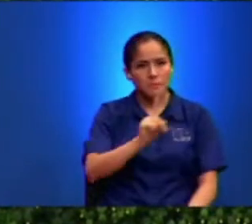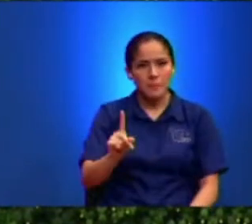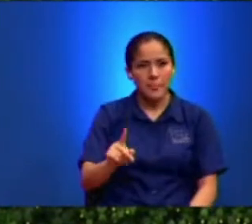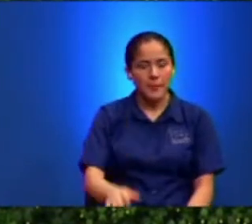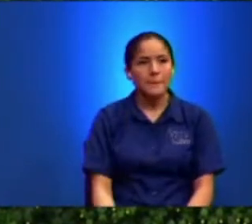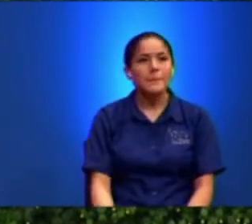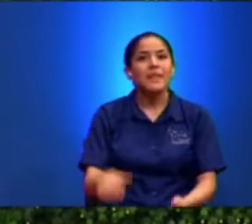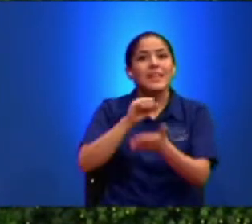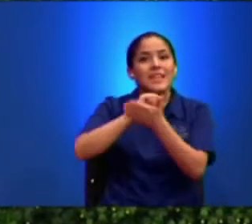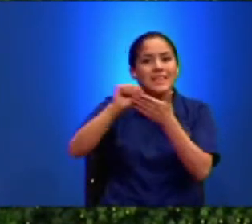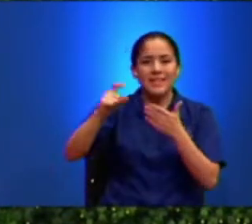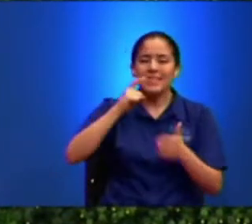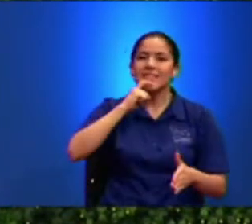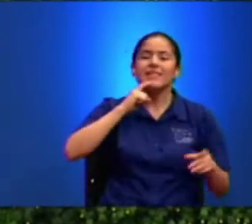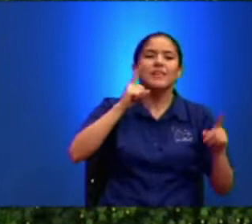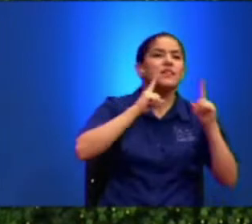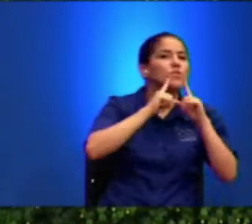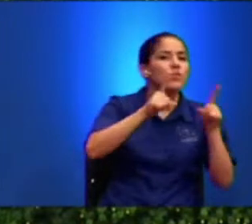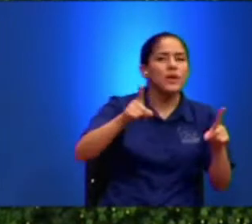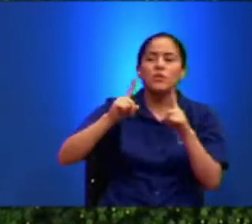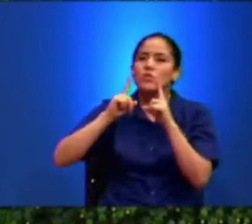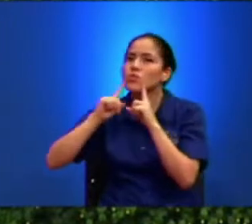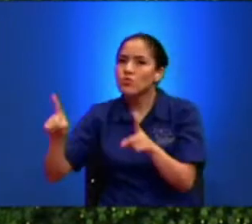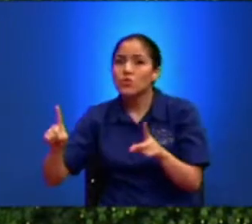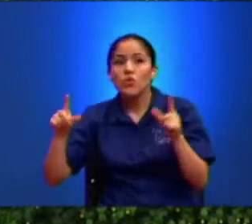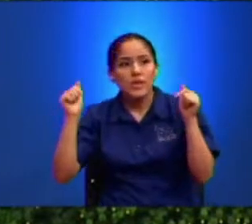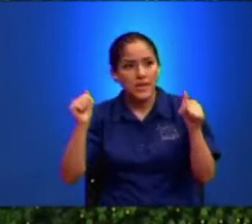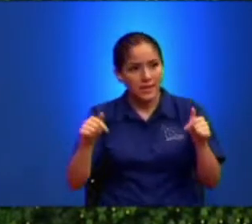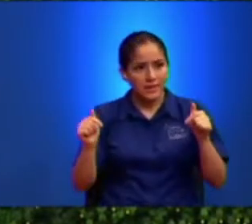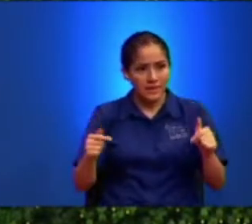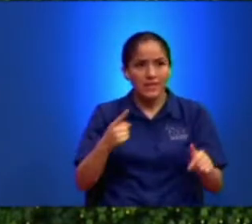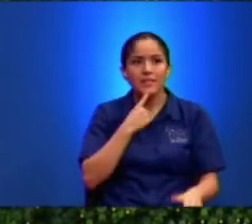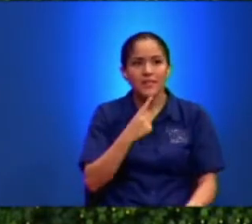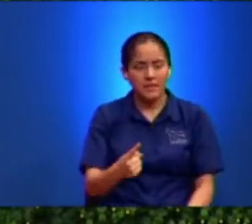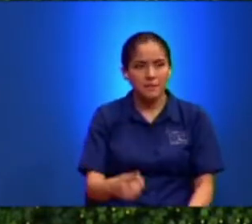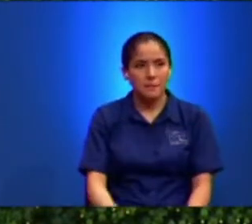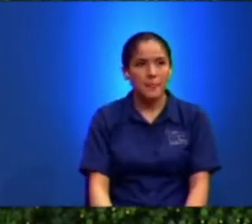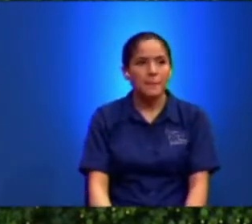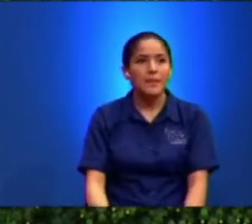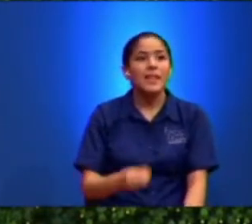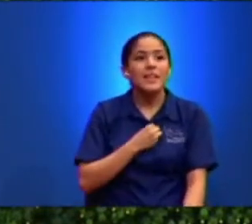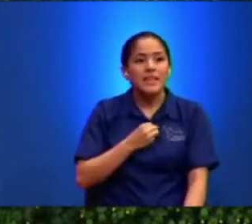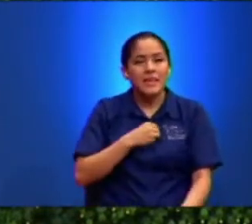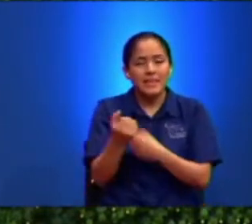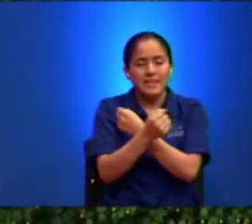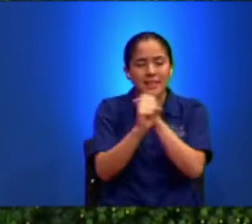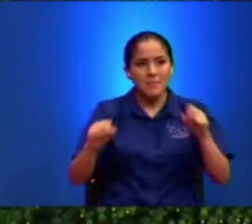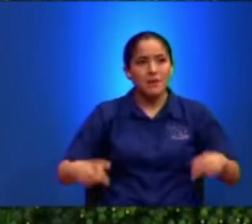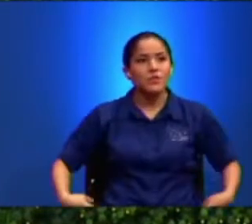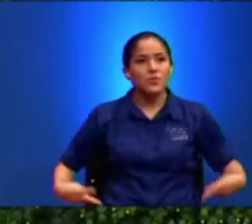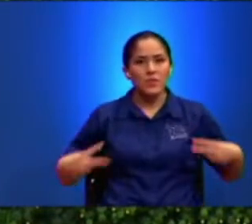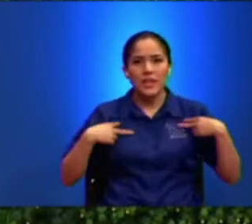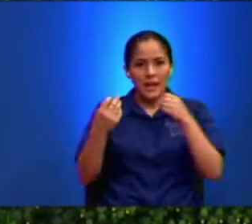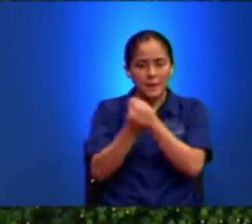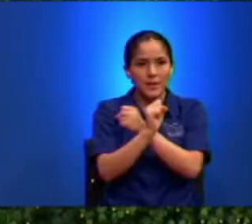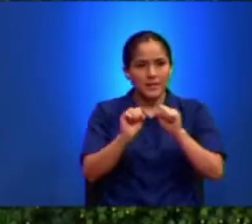La Santa Cena Es Un Anuncio Que Aquí Mismo Dice Mire El Que Quiera Salvar Su Vida La Perderá